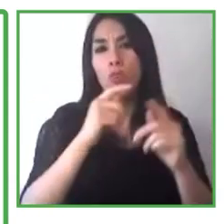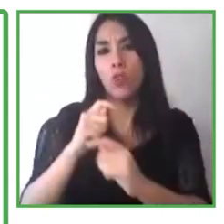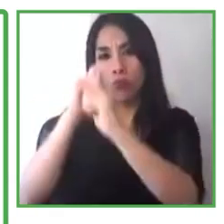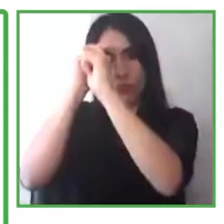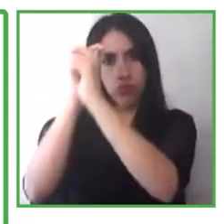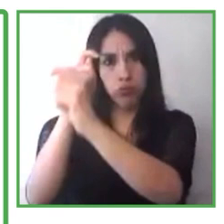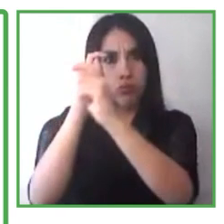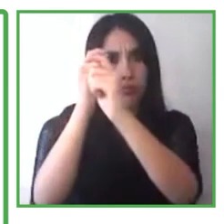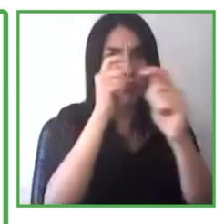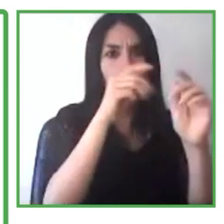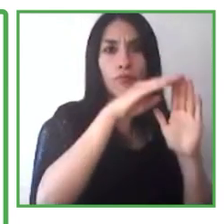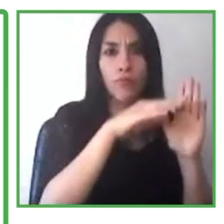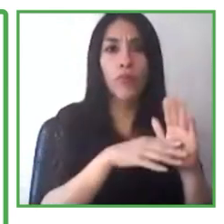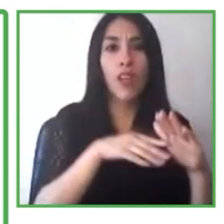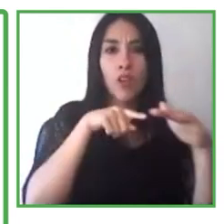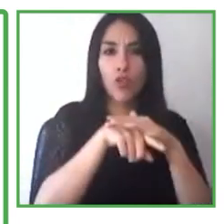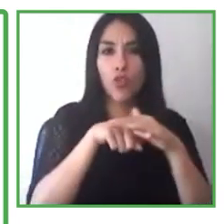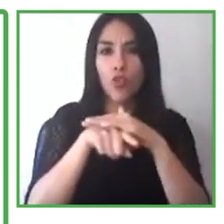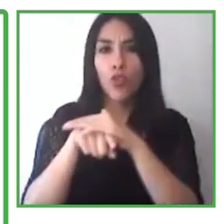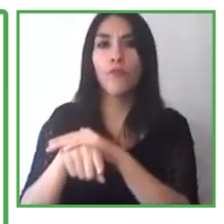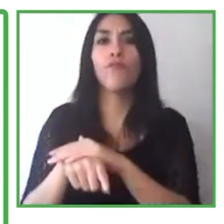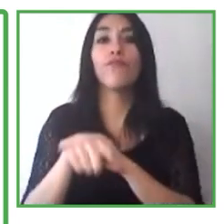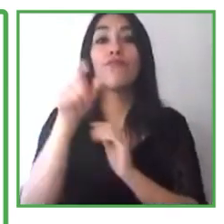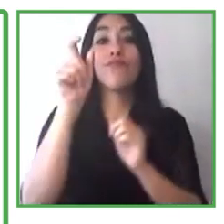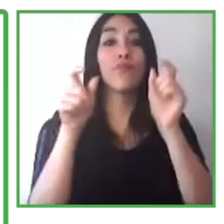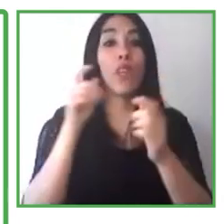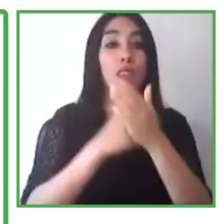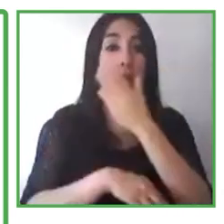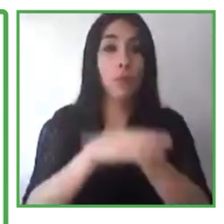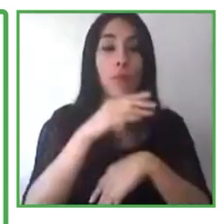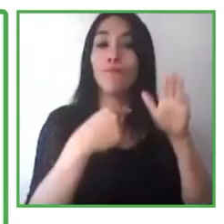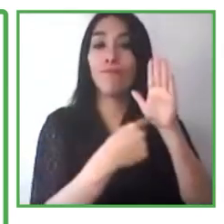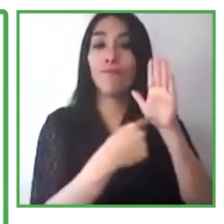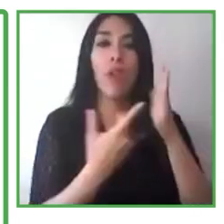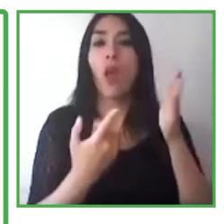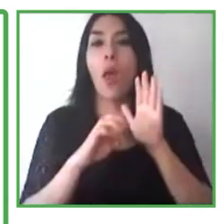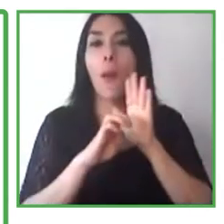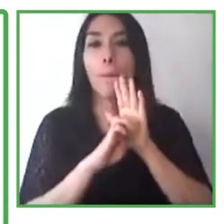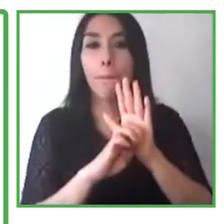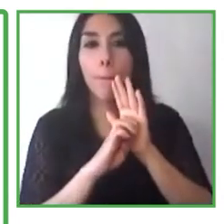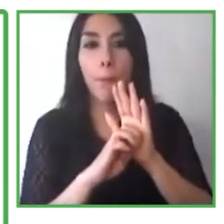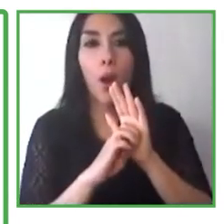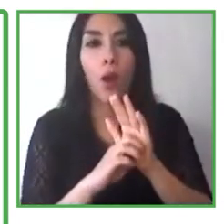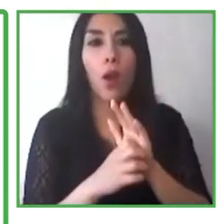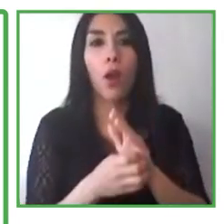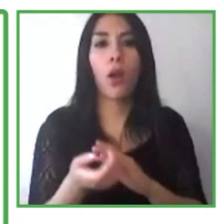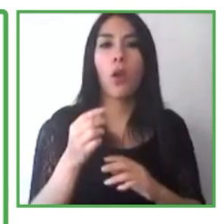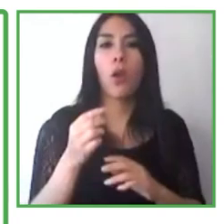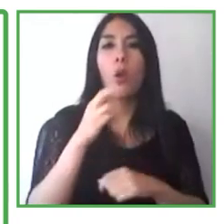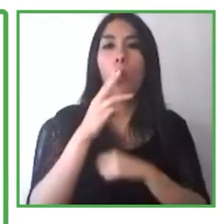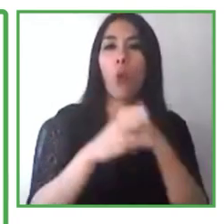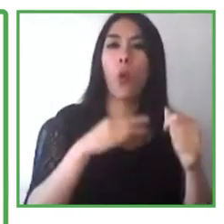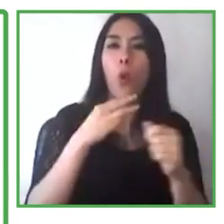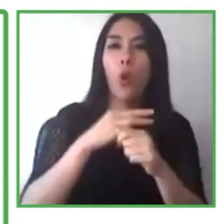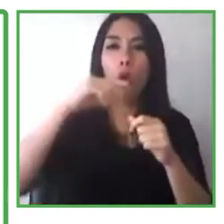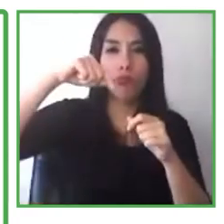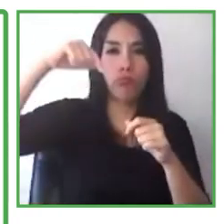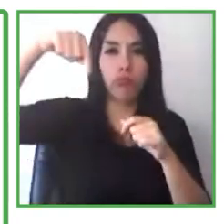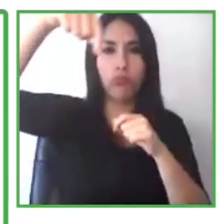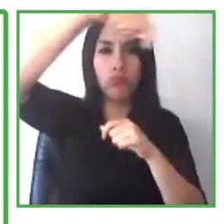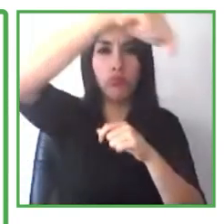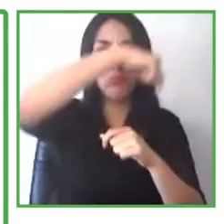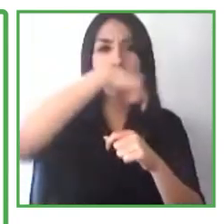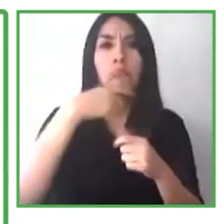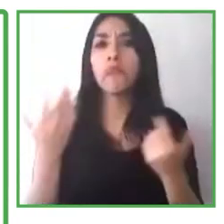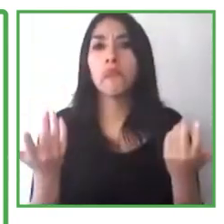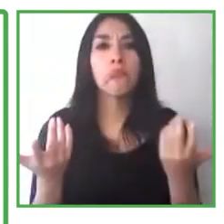entonces sin importar dónde estemos en el mundo, sin importar si es donde vivamos, si tenemos discapacidades o